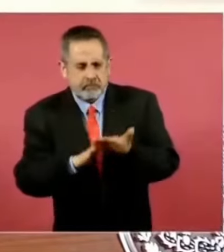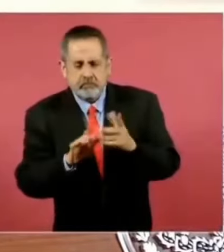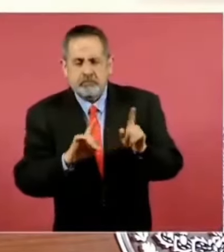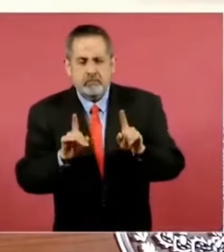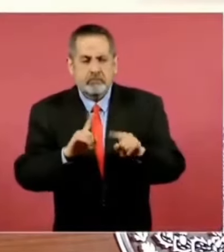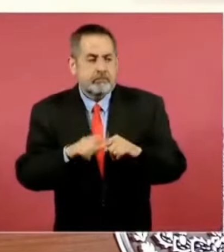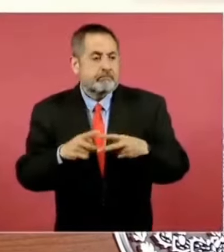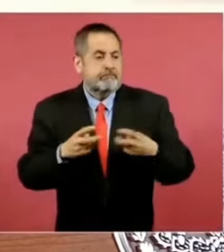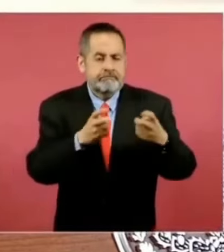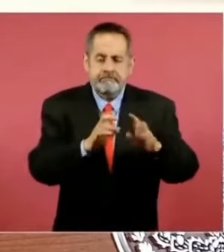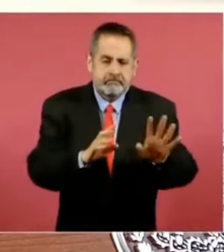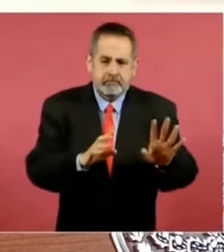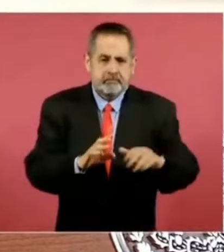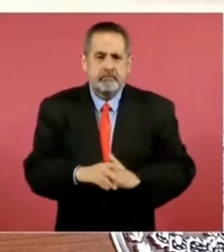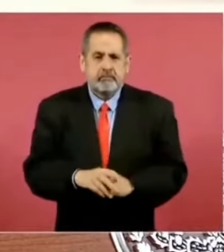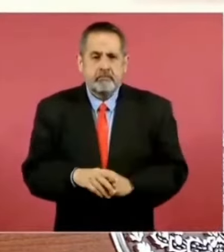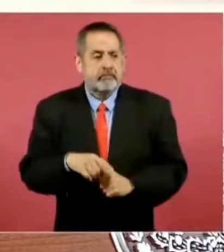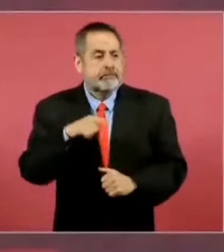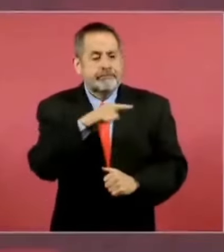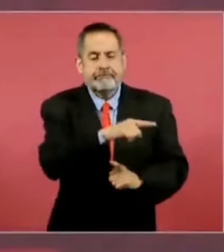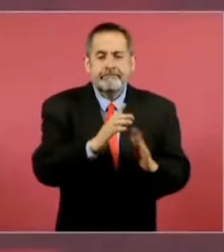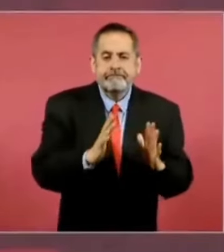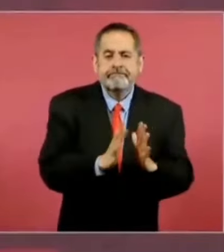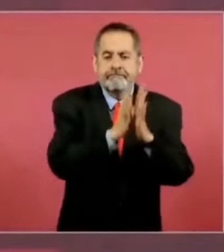disculpas porque él participó